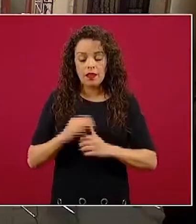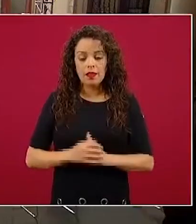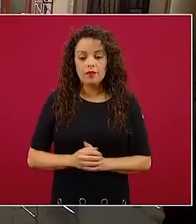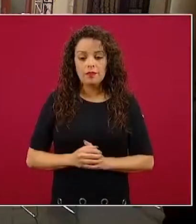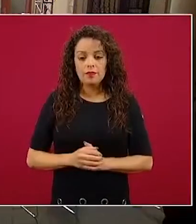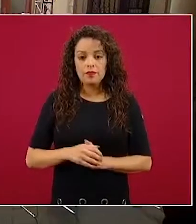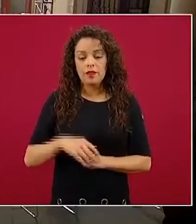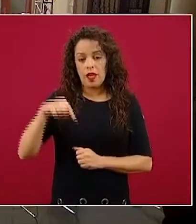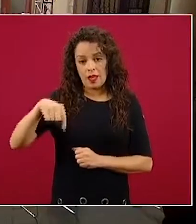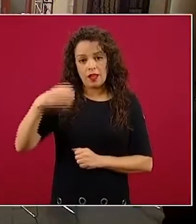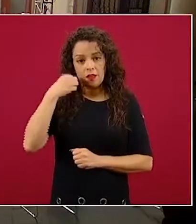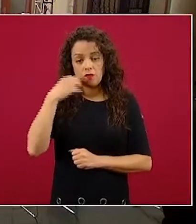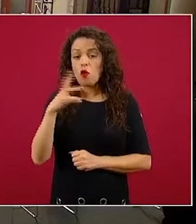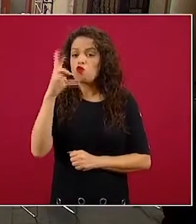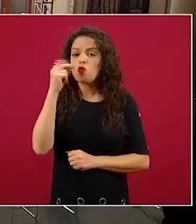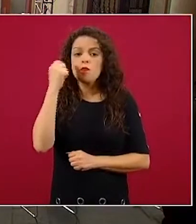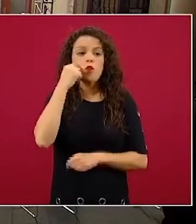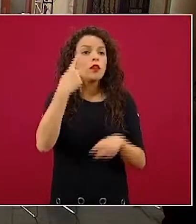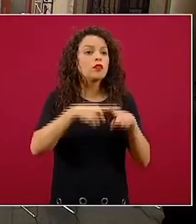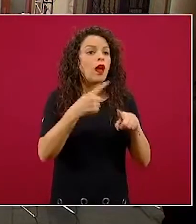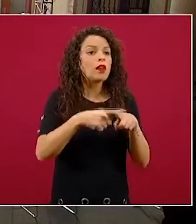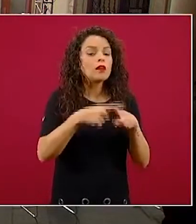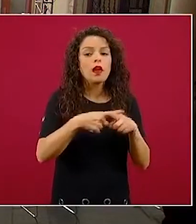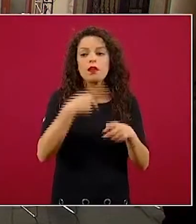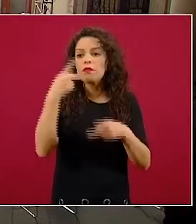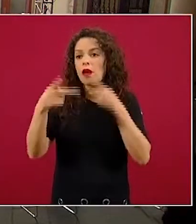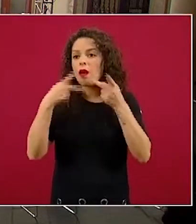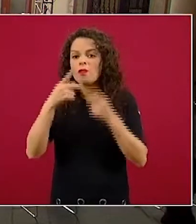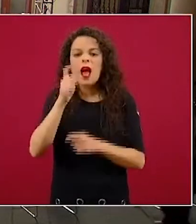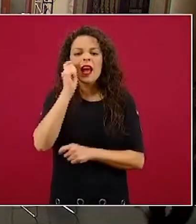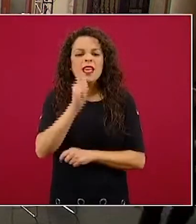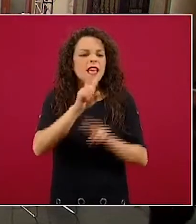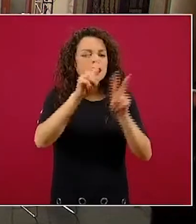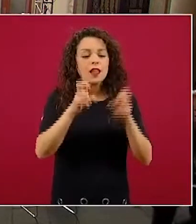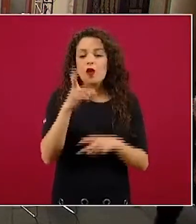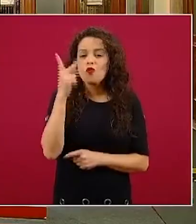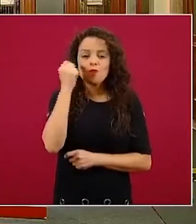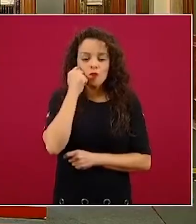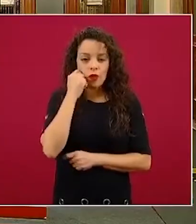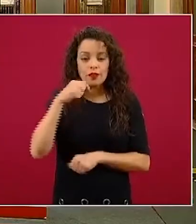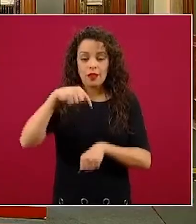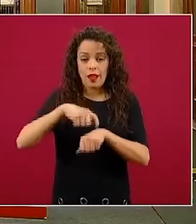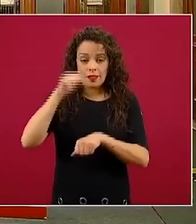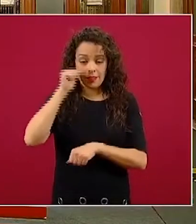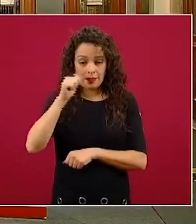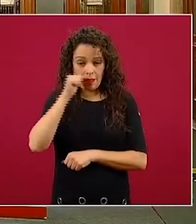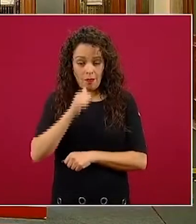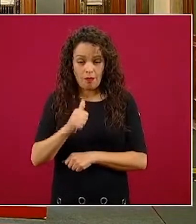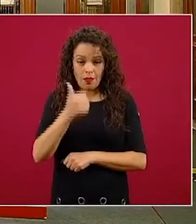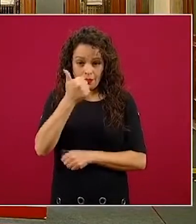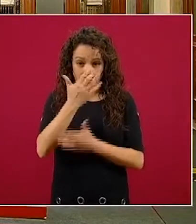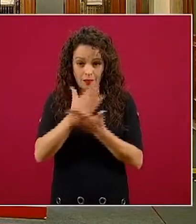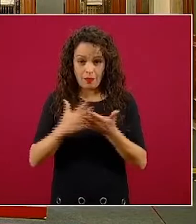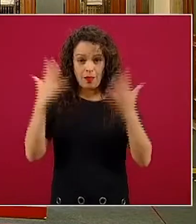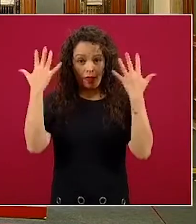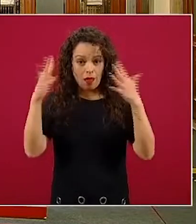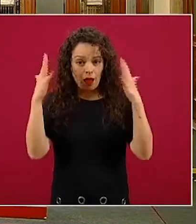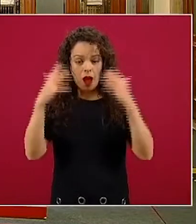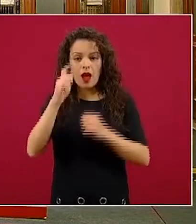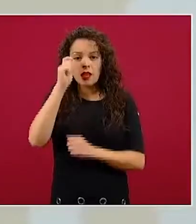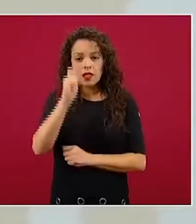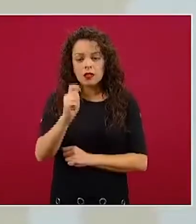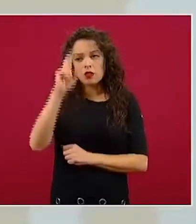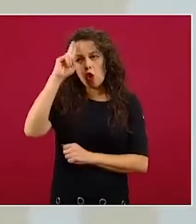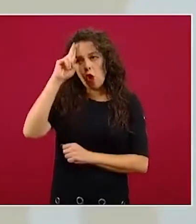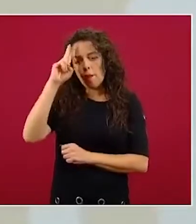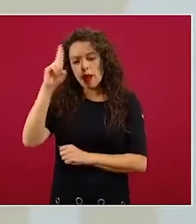importando quién hable o qué diga. A las seis y media damos un aplauso, de manera que es un pequeño homenaje a